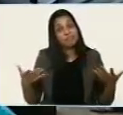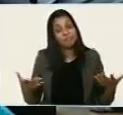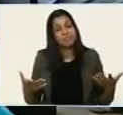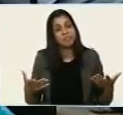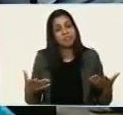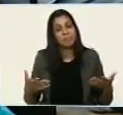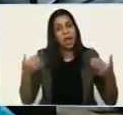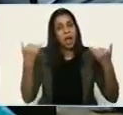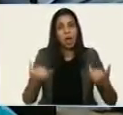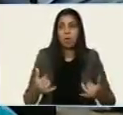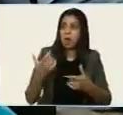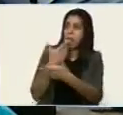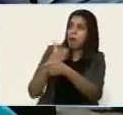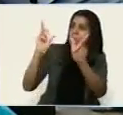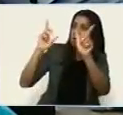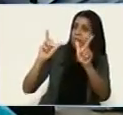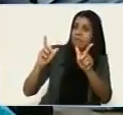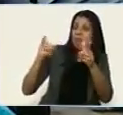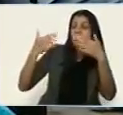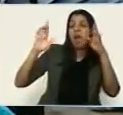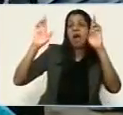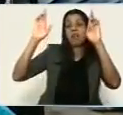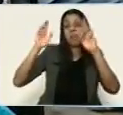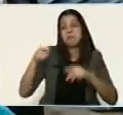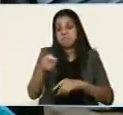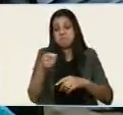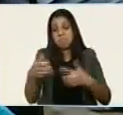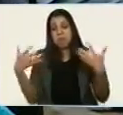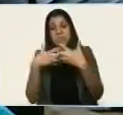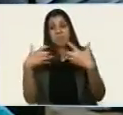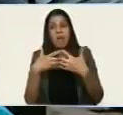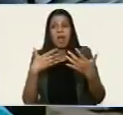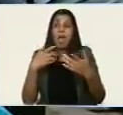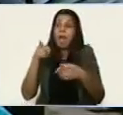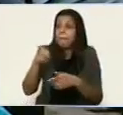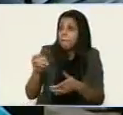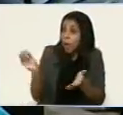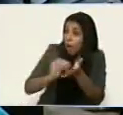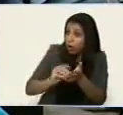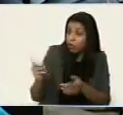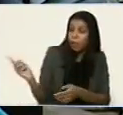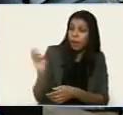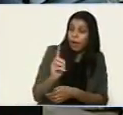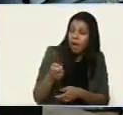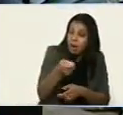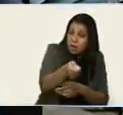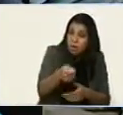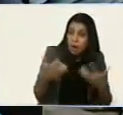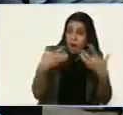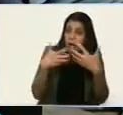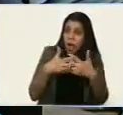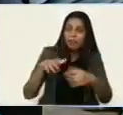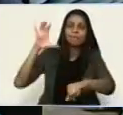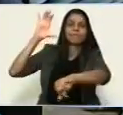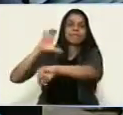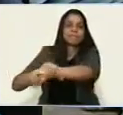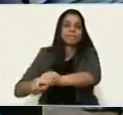Ahora está en libertad y probablemente va a volver a guarimbiar. Bueno, si vuelve a guarimbiar, vuelve preso otra vez.